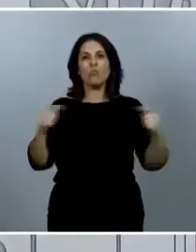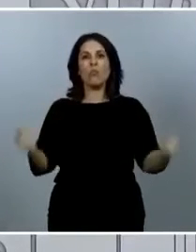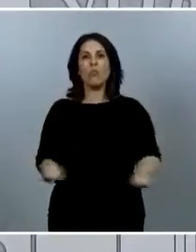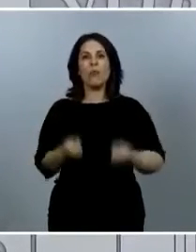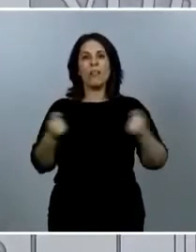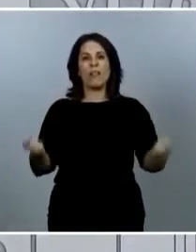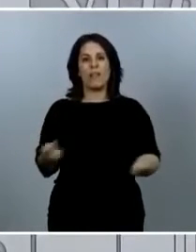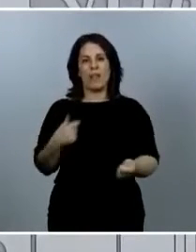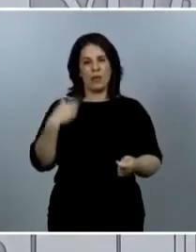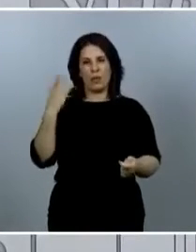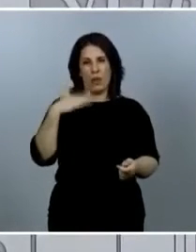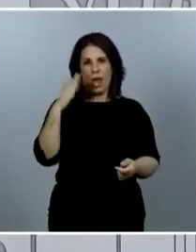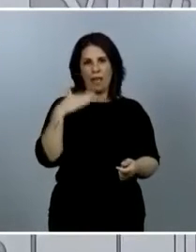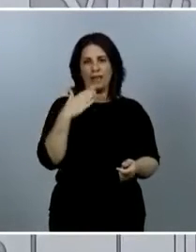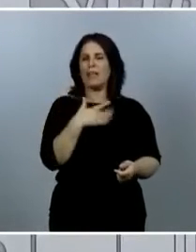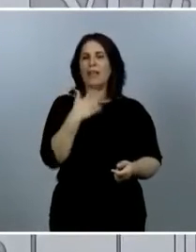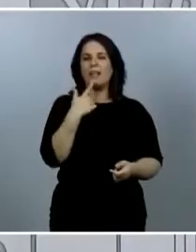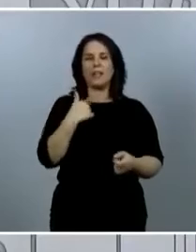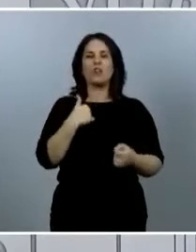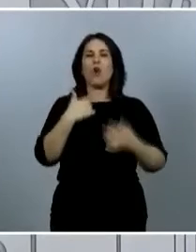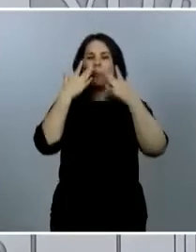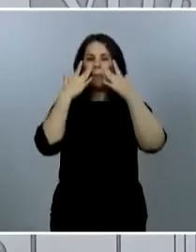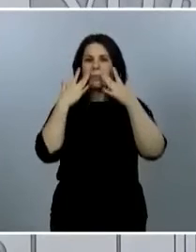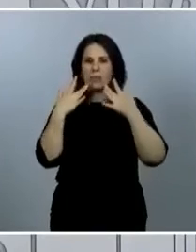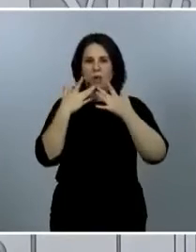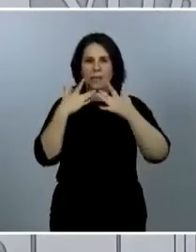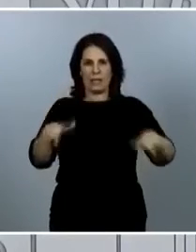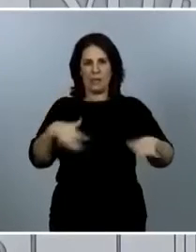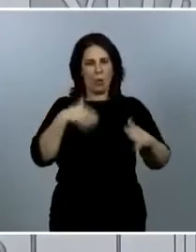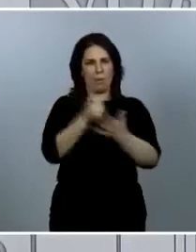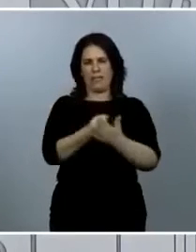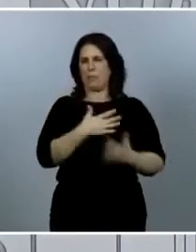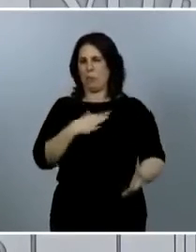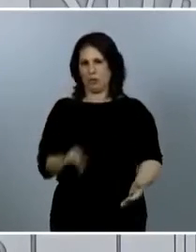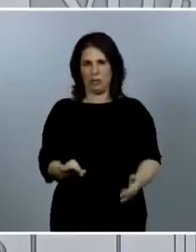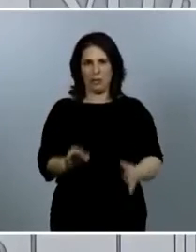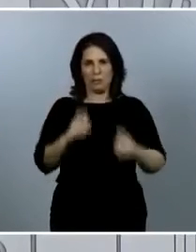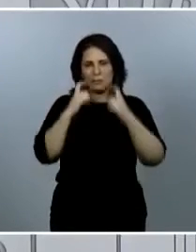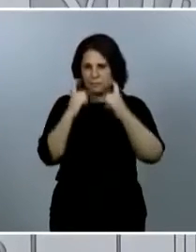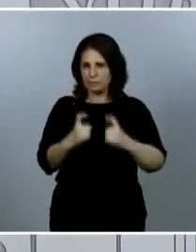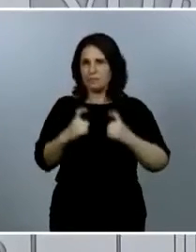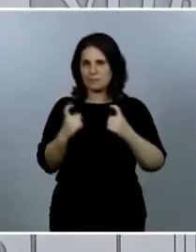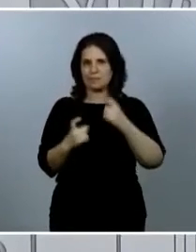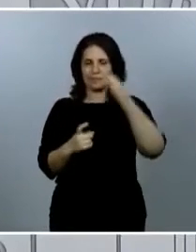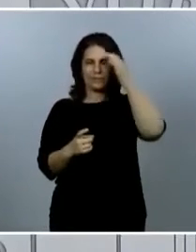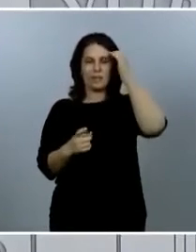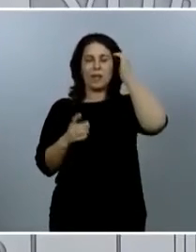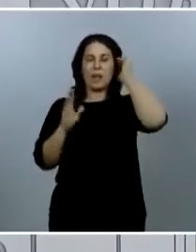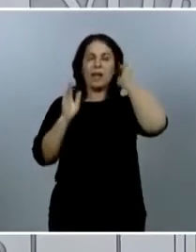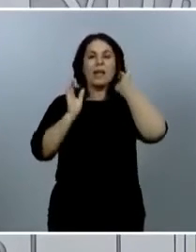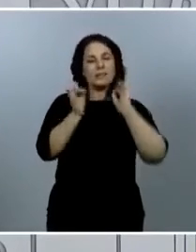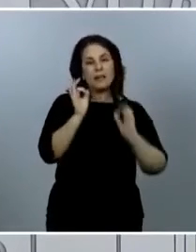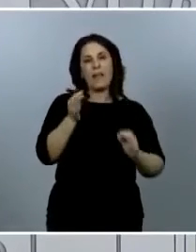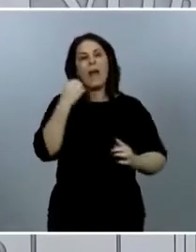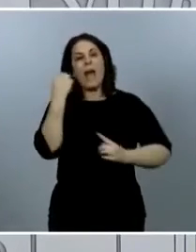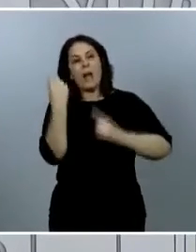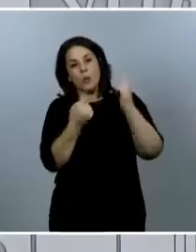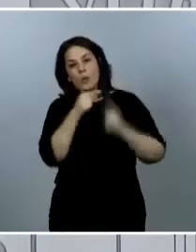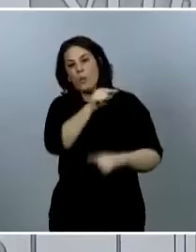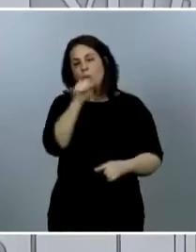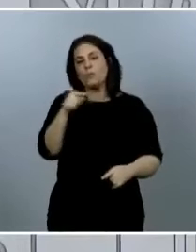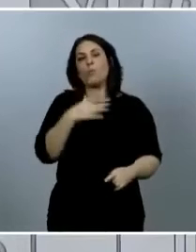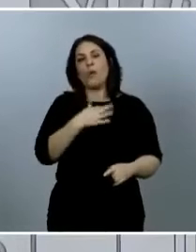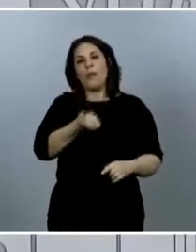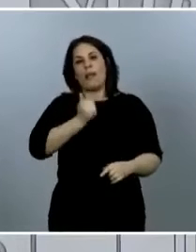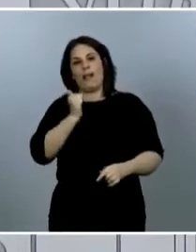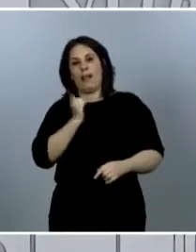trato de dar las cifras de la forma más objetiva posible, pero es verdad que en algunos casos se podrían utilizar así. Lo que